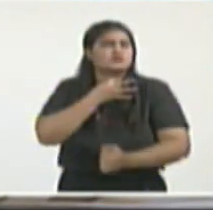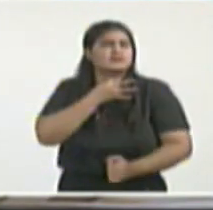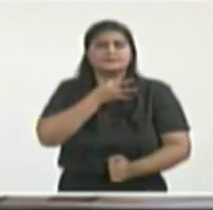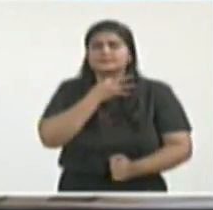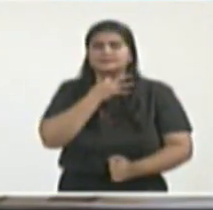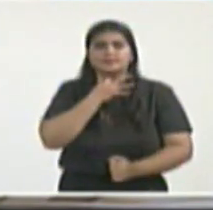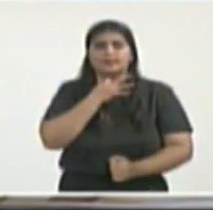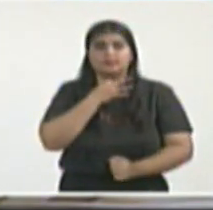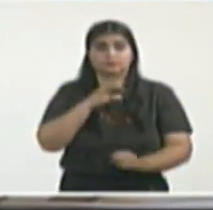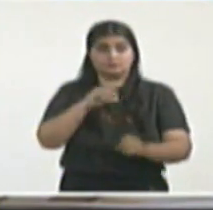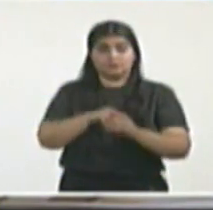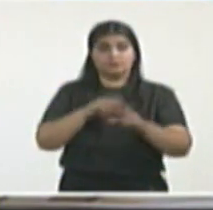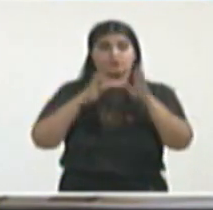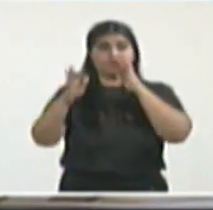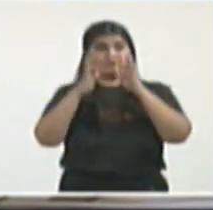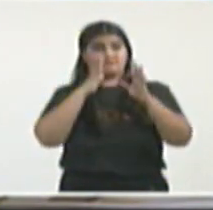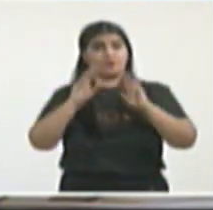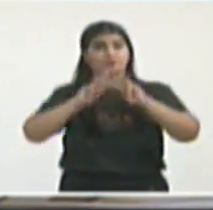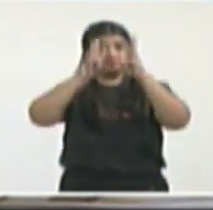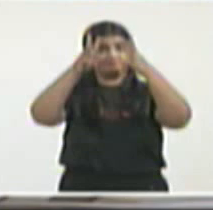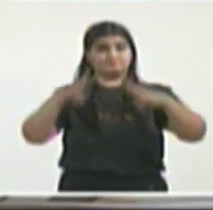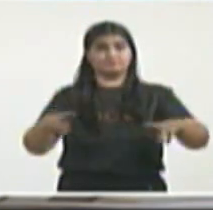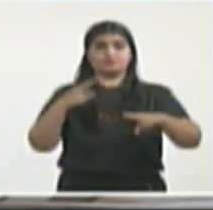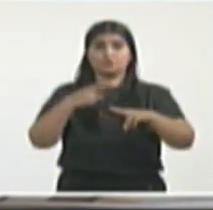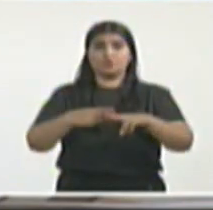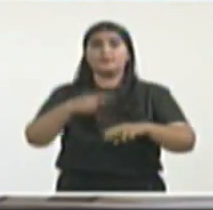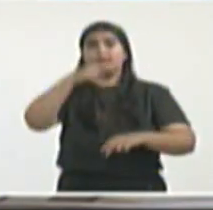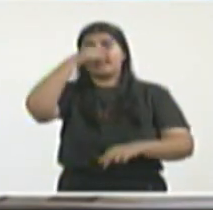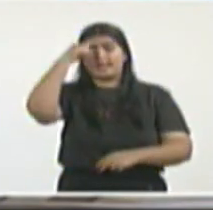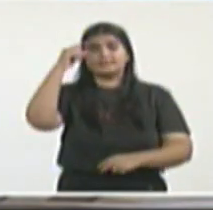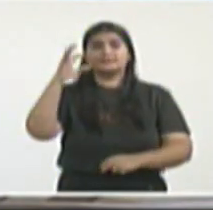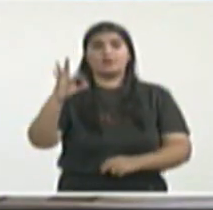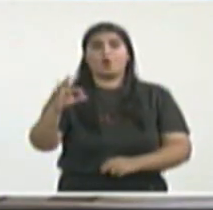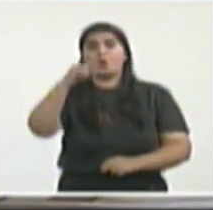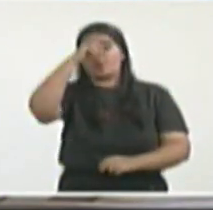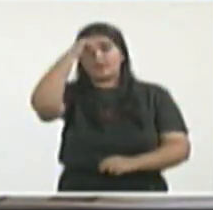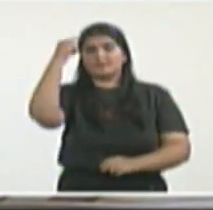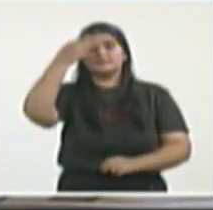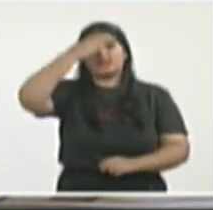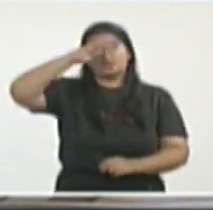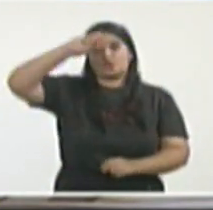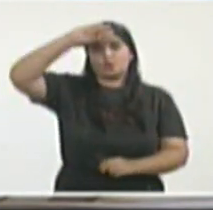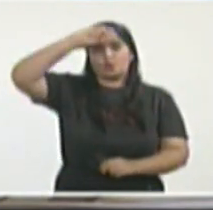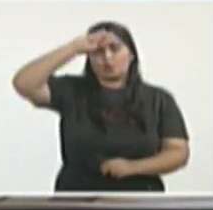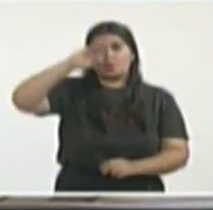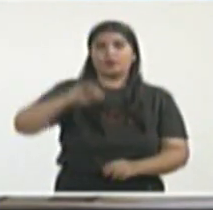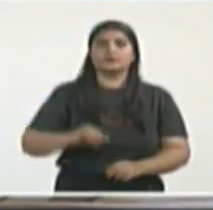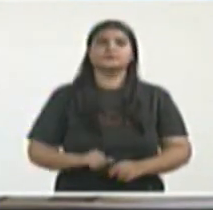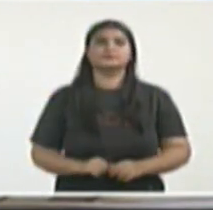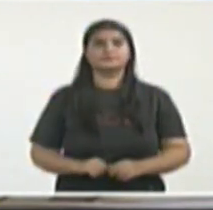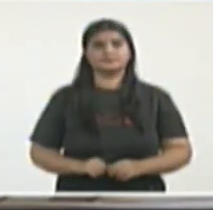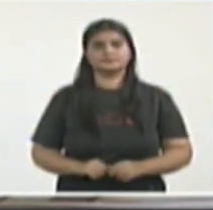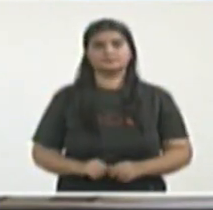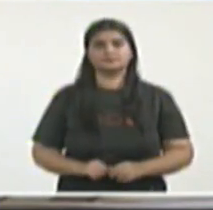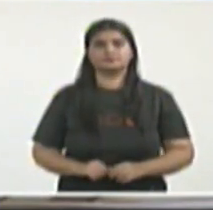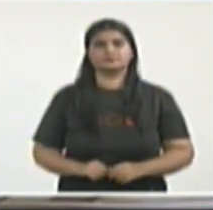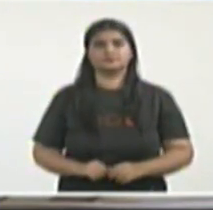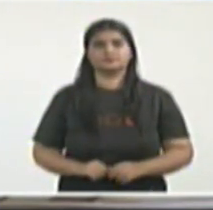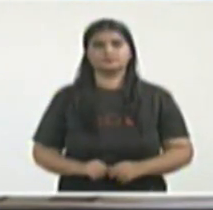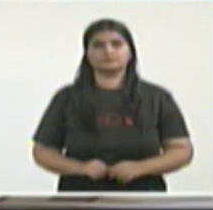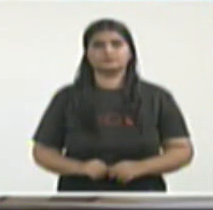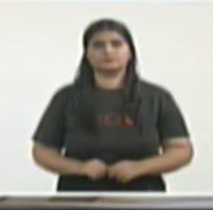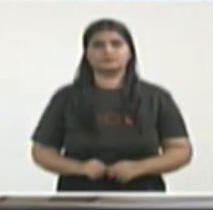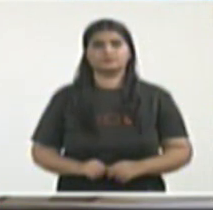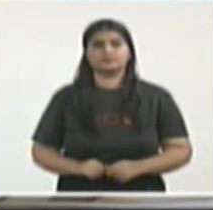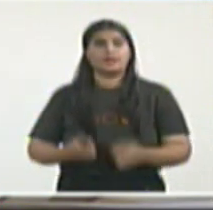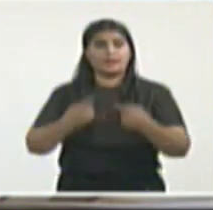de convocar a la prensa extranjera, me relevo ahora de entrar en detalle, pero aquí acuso y